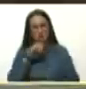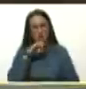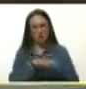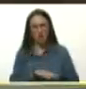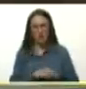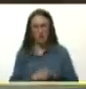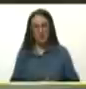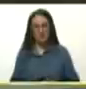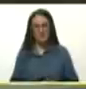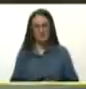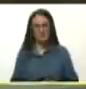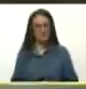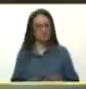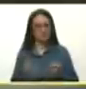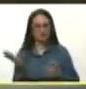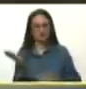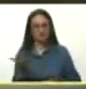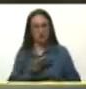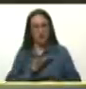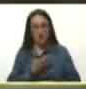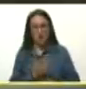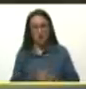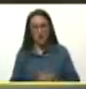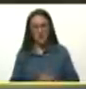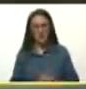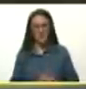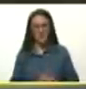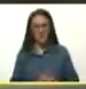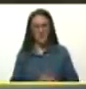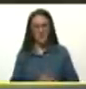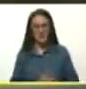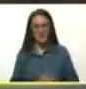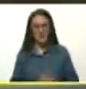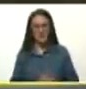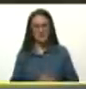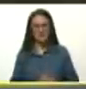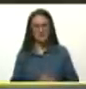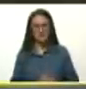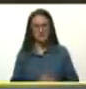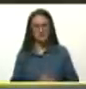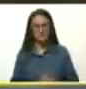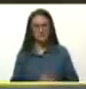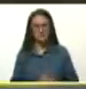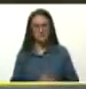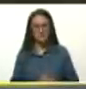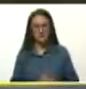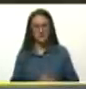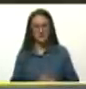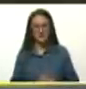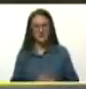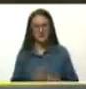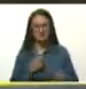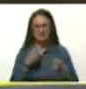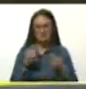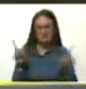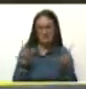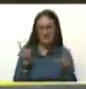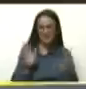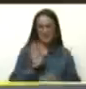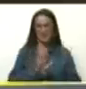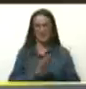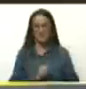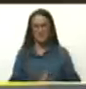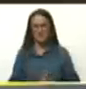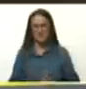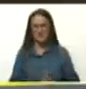Derrota de la fuerza popular constituyente del estallido social. Porque la mediatizaron. Y